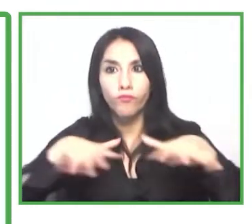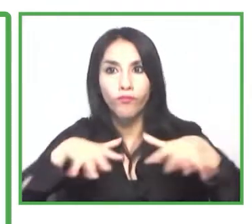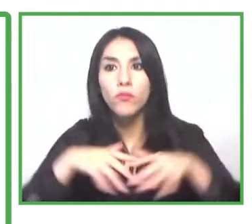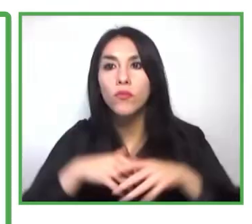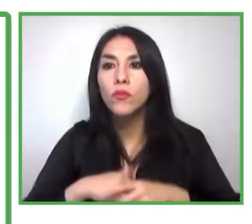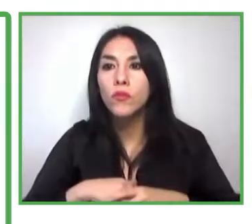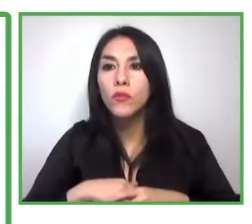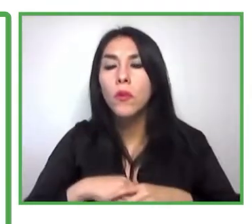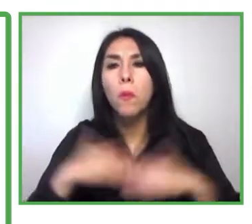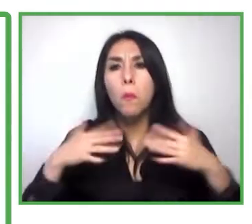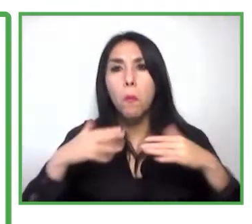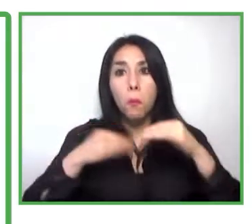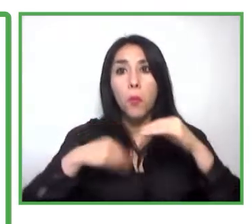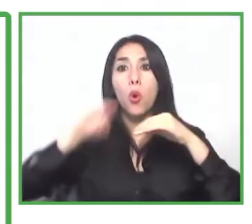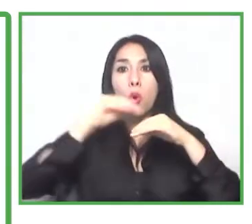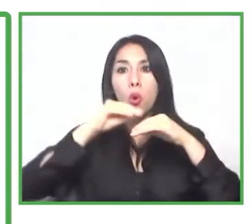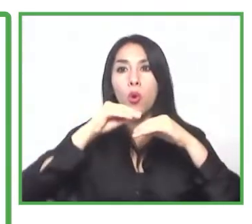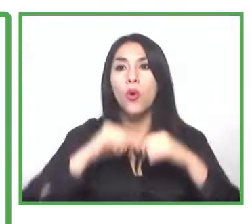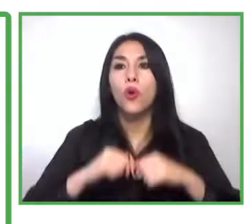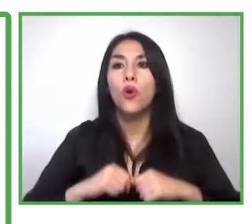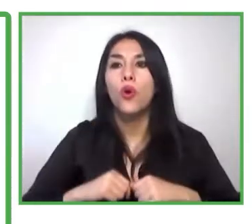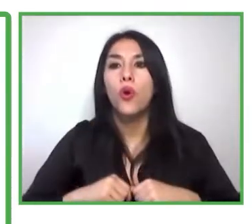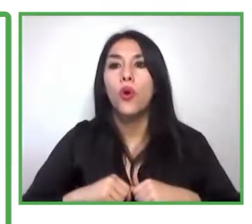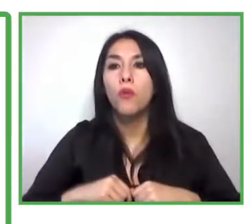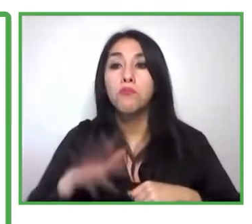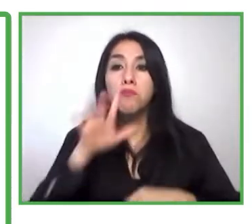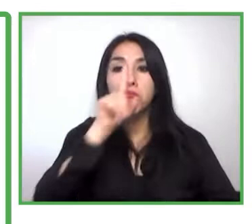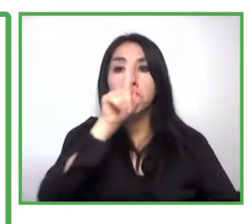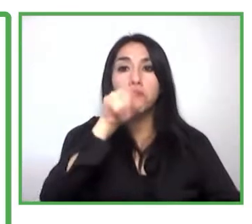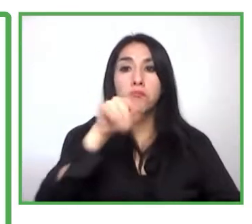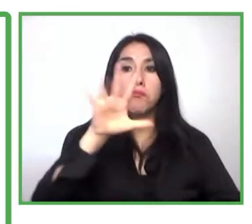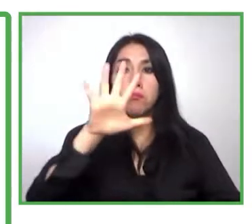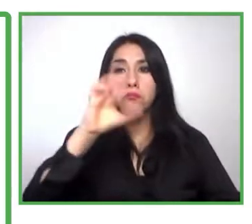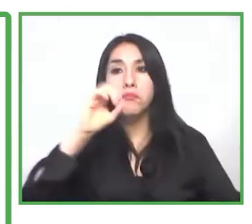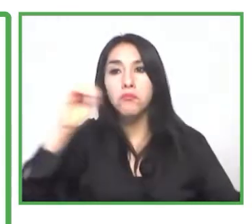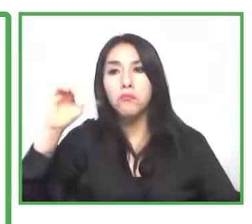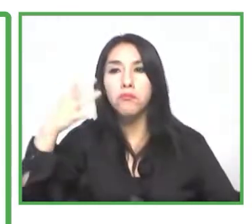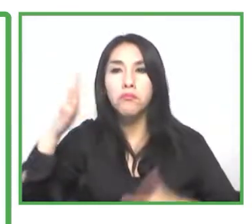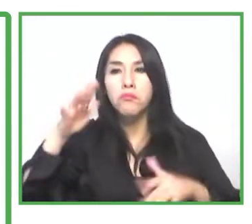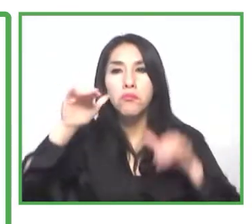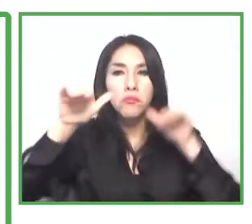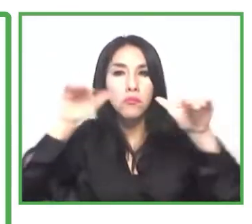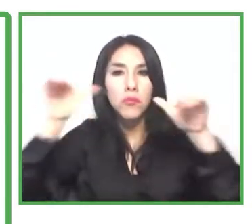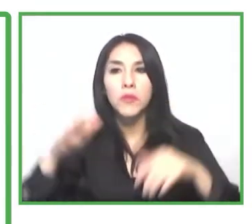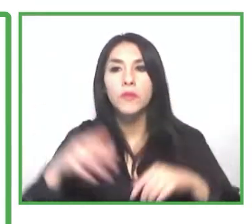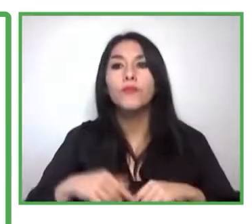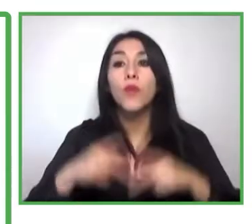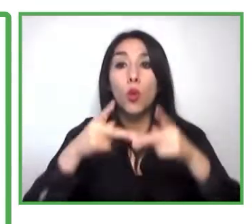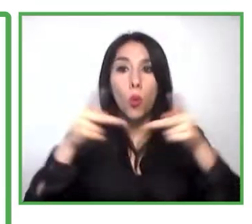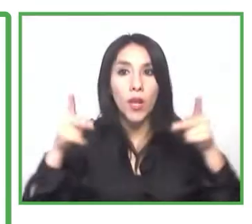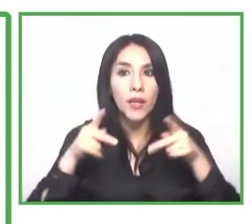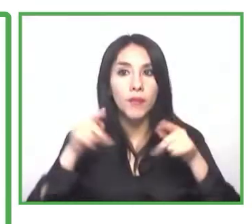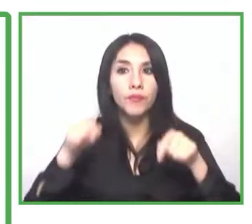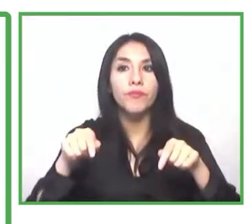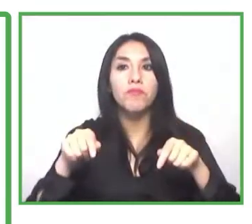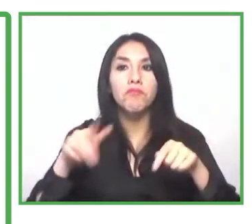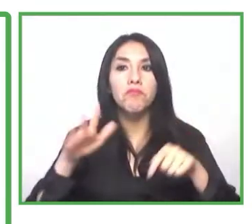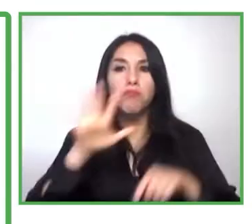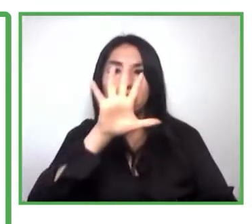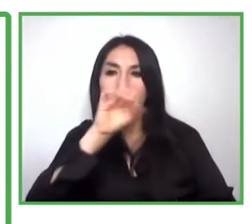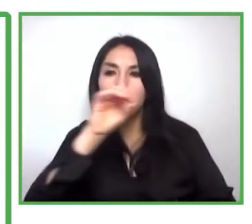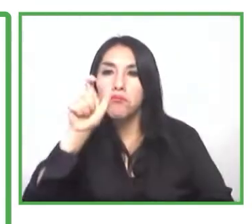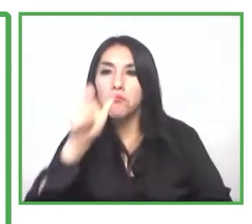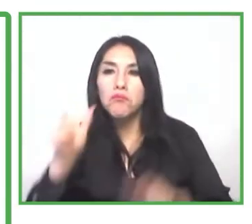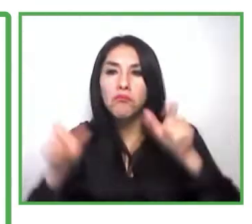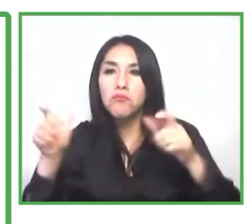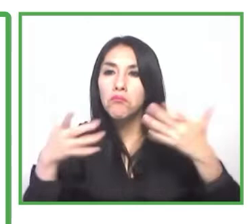laborales, y contratación de al menos 500 personas, que la verdad es que nos pone muy contentos porque sabemos que es un gran porcentaje del número